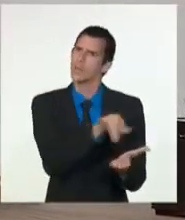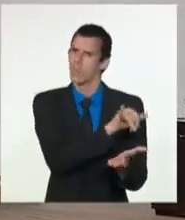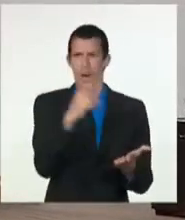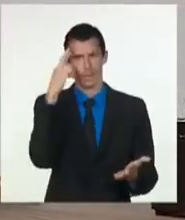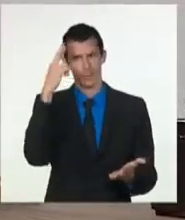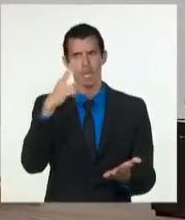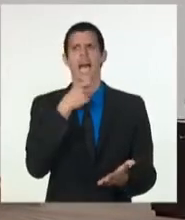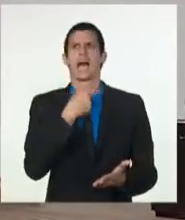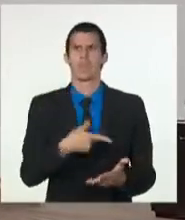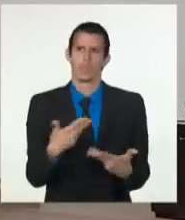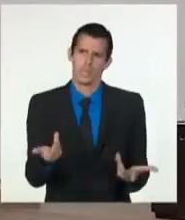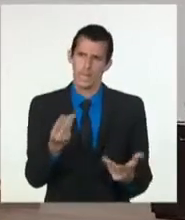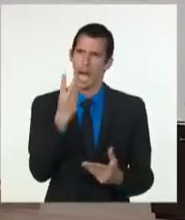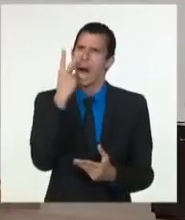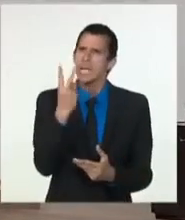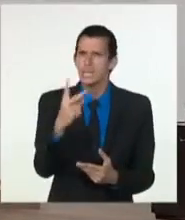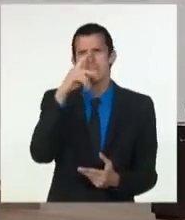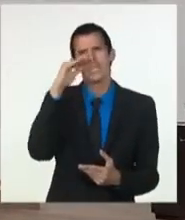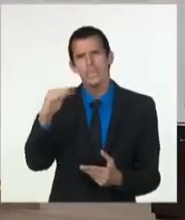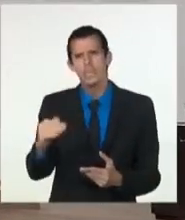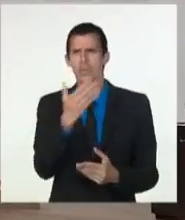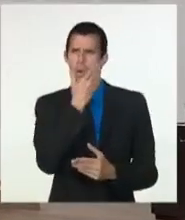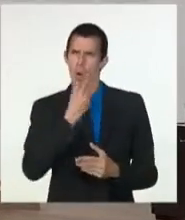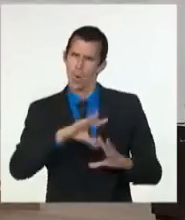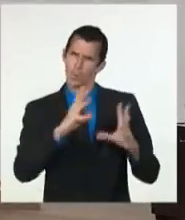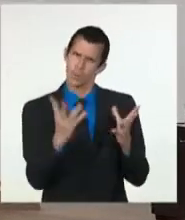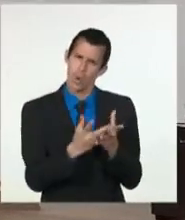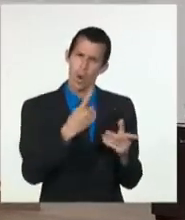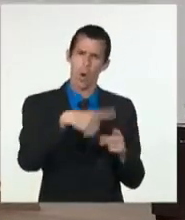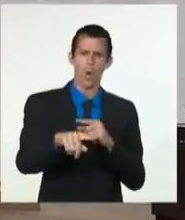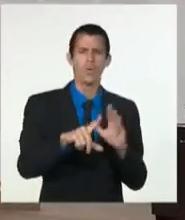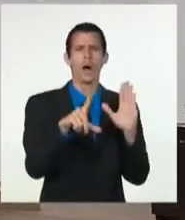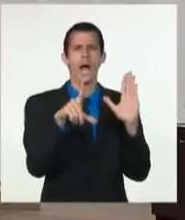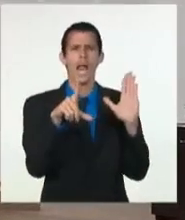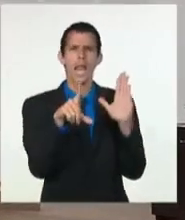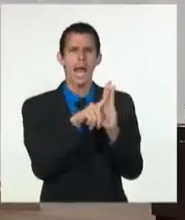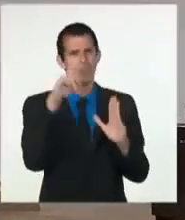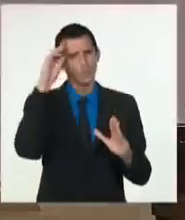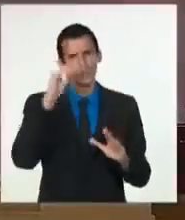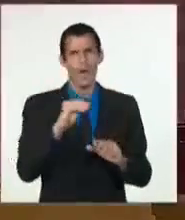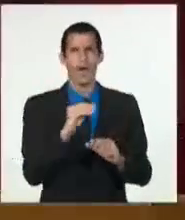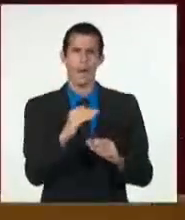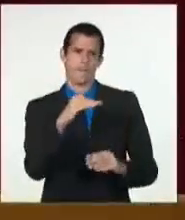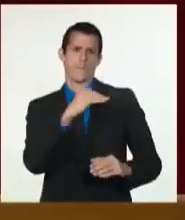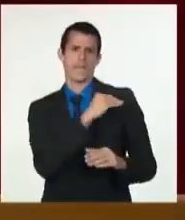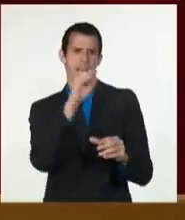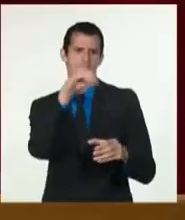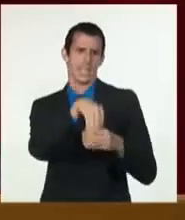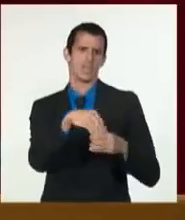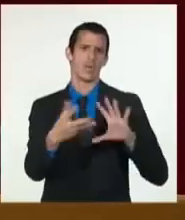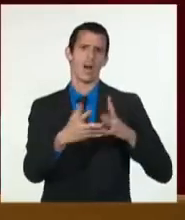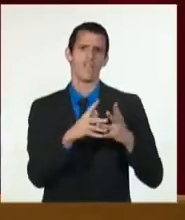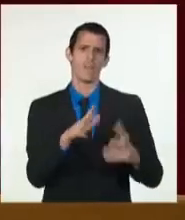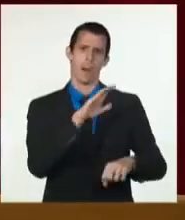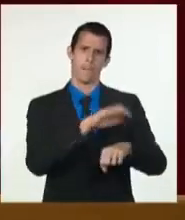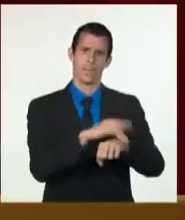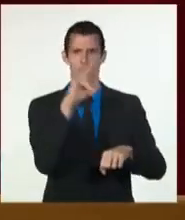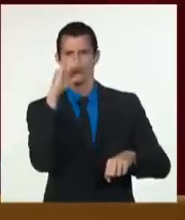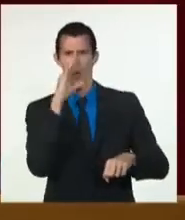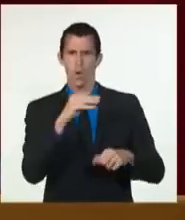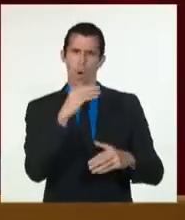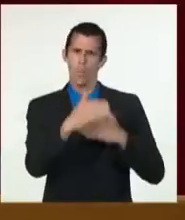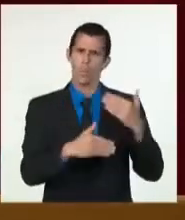adolescencia y las juventudes, o la ley del Código Penal Militar. No voy a citar